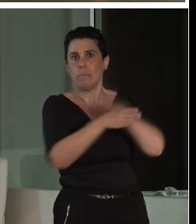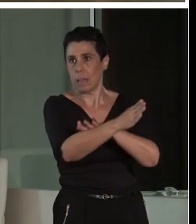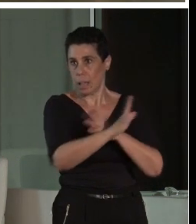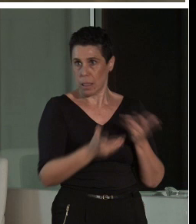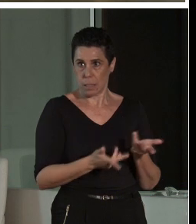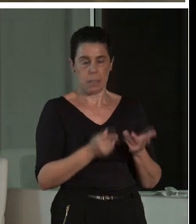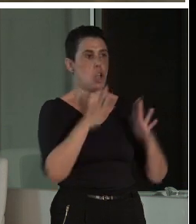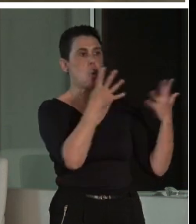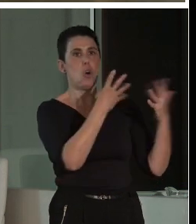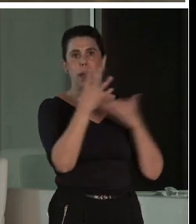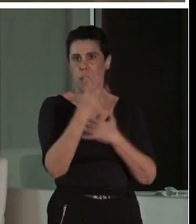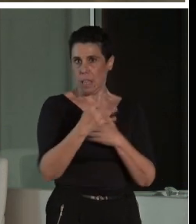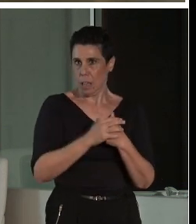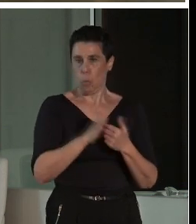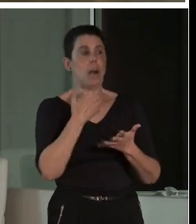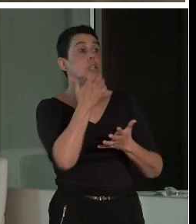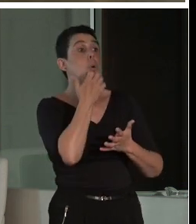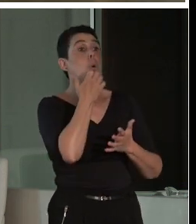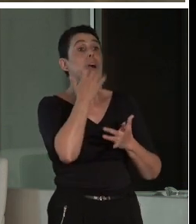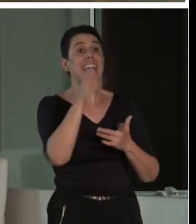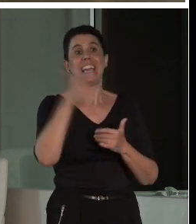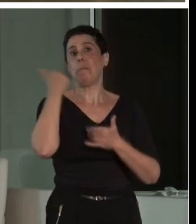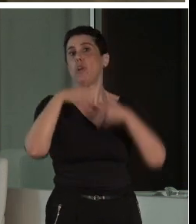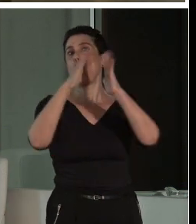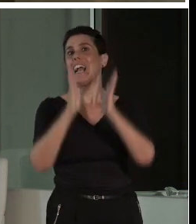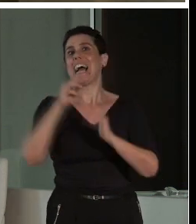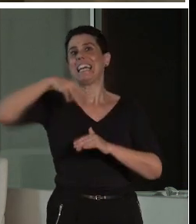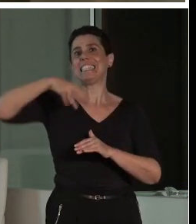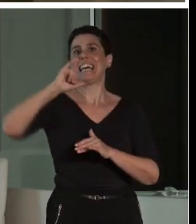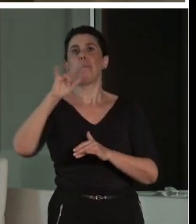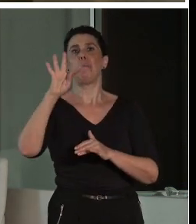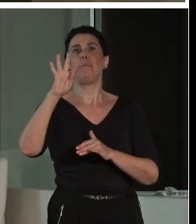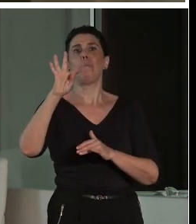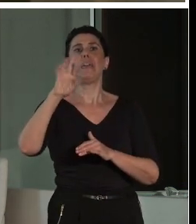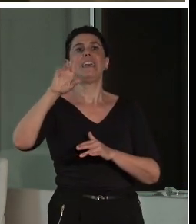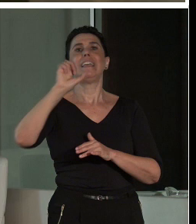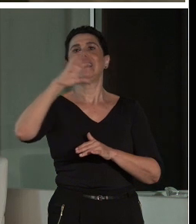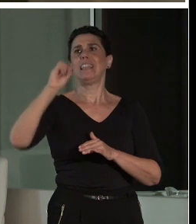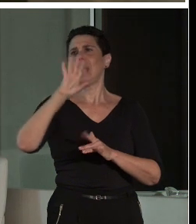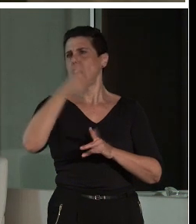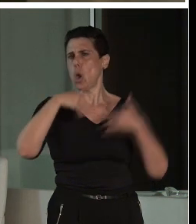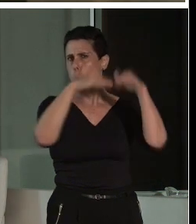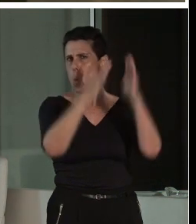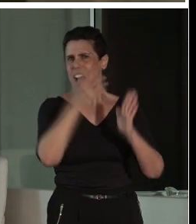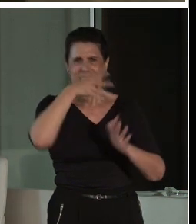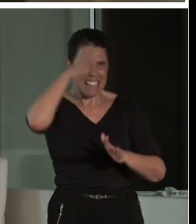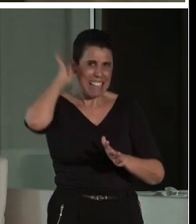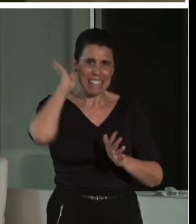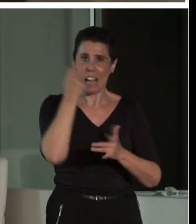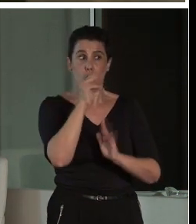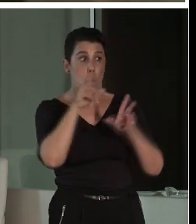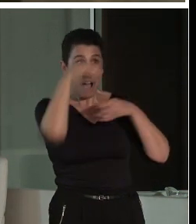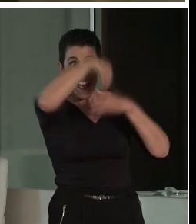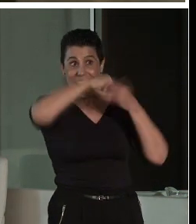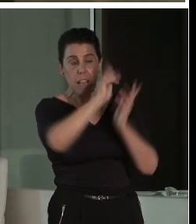94, os pongo ejemplos. Esta es la Casa del Mitreo, bueno, una casa romana con unos mosaicos fantásticos, con pinturas muy bien conservadas.